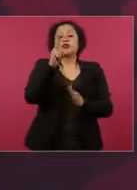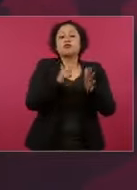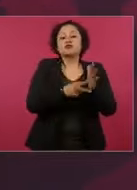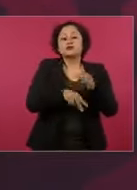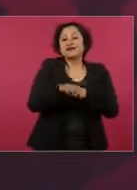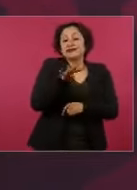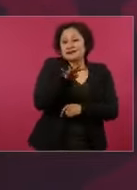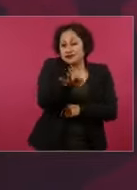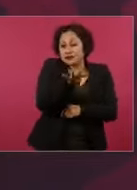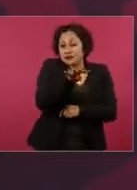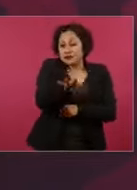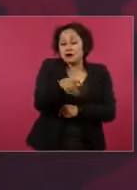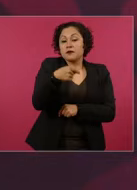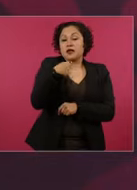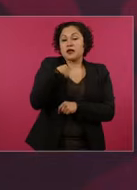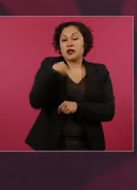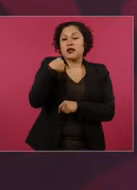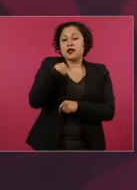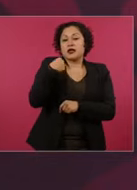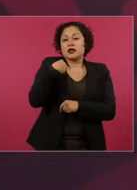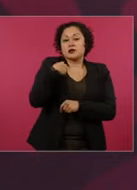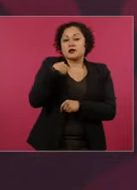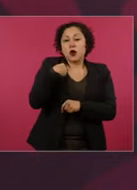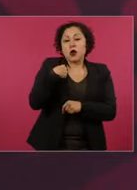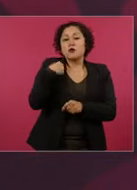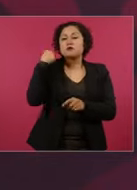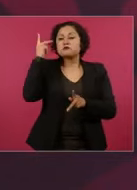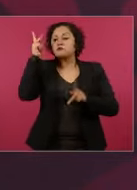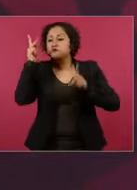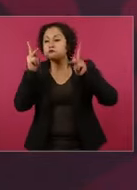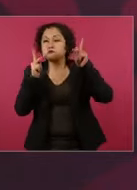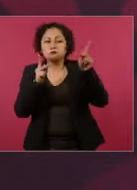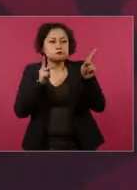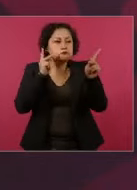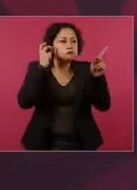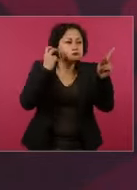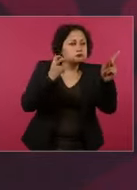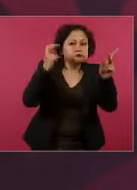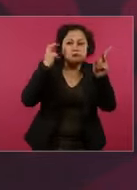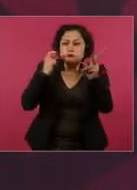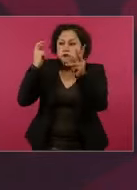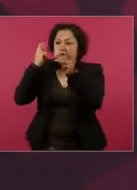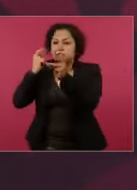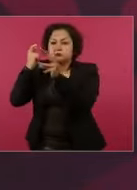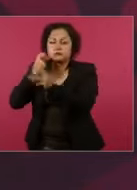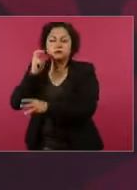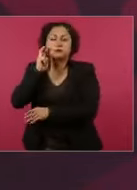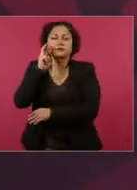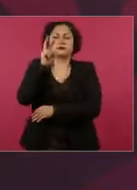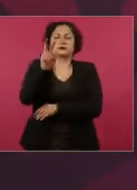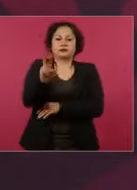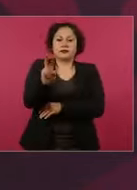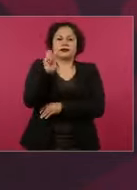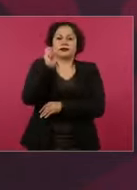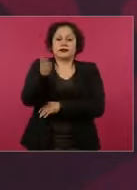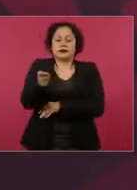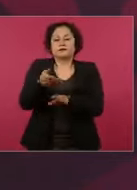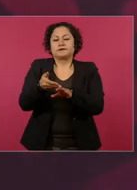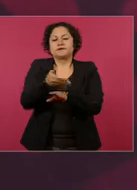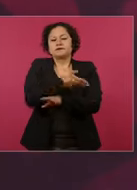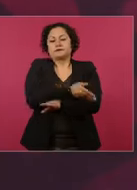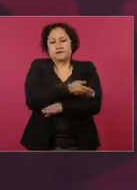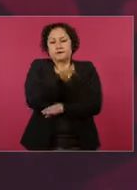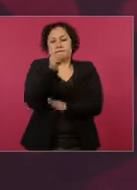porque tomaron la decisión de descentralizar todo el sistema de salud pública,